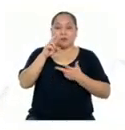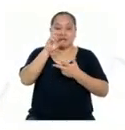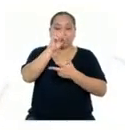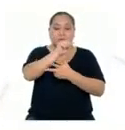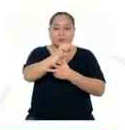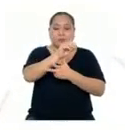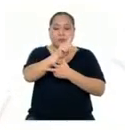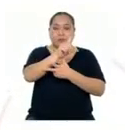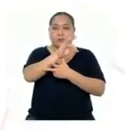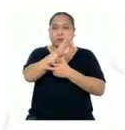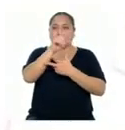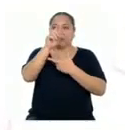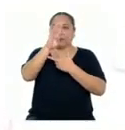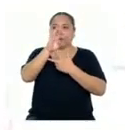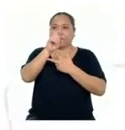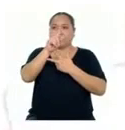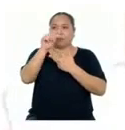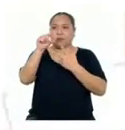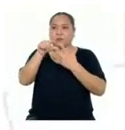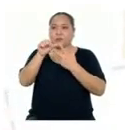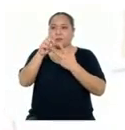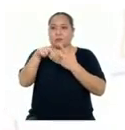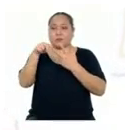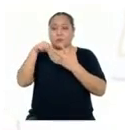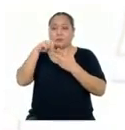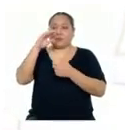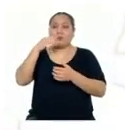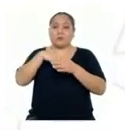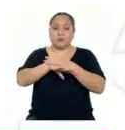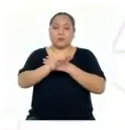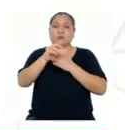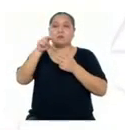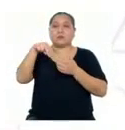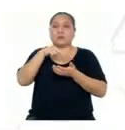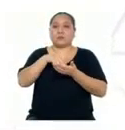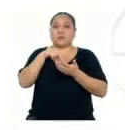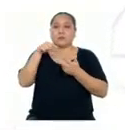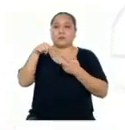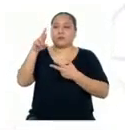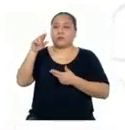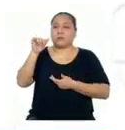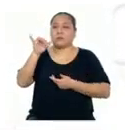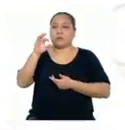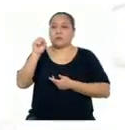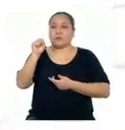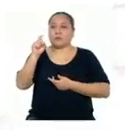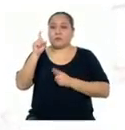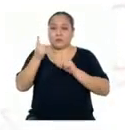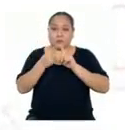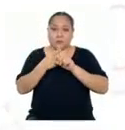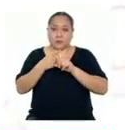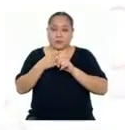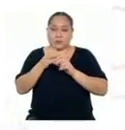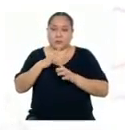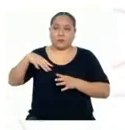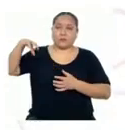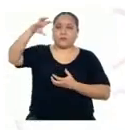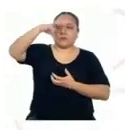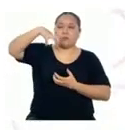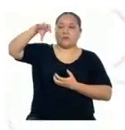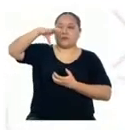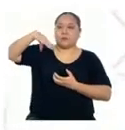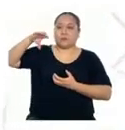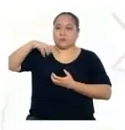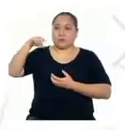beta y gamma Se originan en el núcleo Los rayos X Se originan En la nube electrónica Fuera del núcleo atómico Los